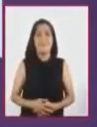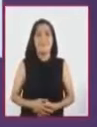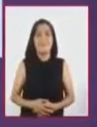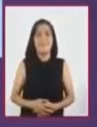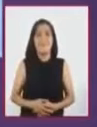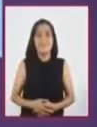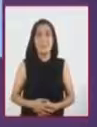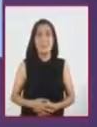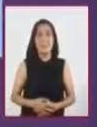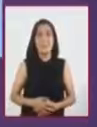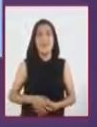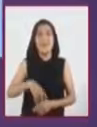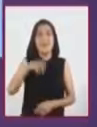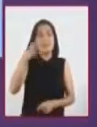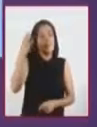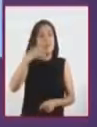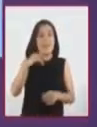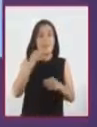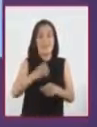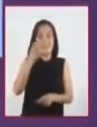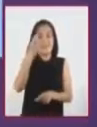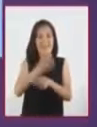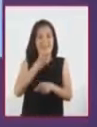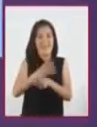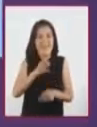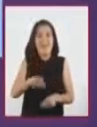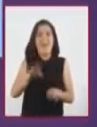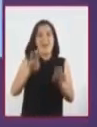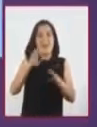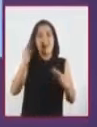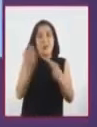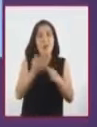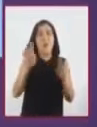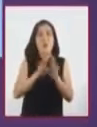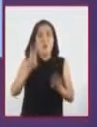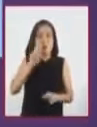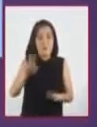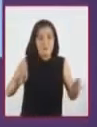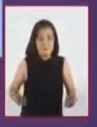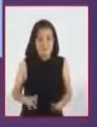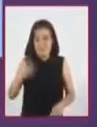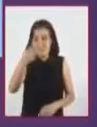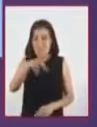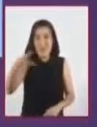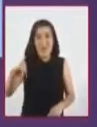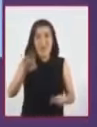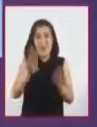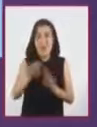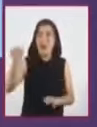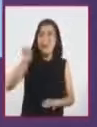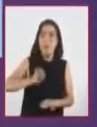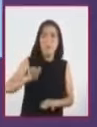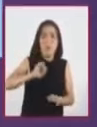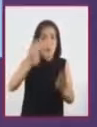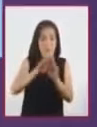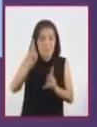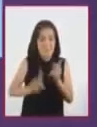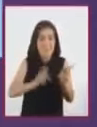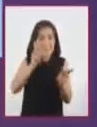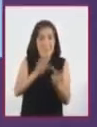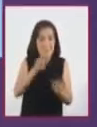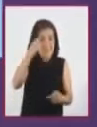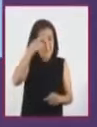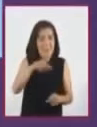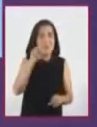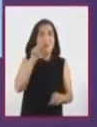En la Edad Media podemos destacar las técnicas que se heredan de la Edad Antigua, perfeccionándolos como